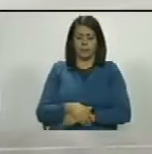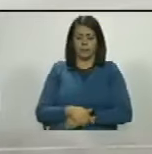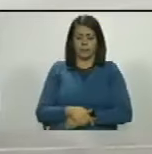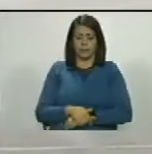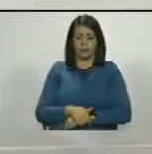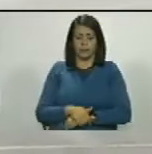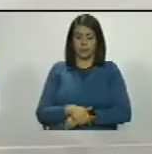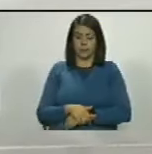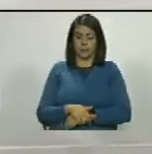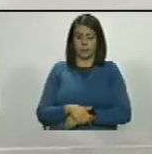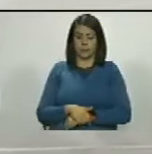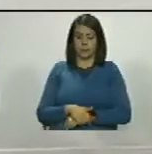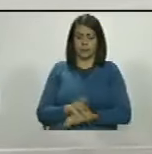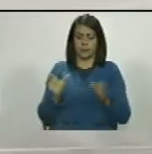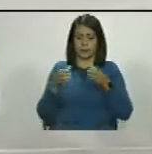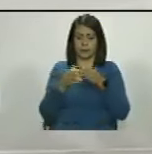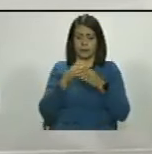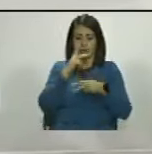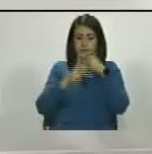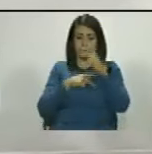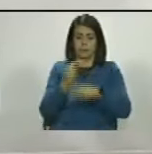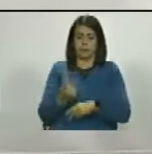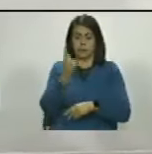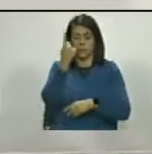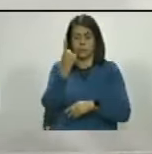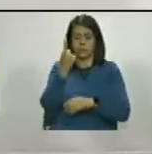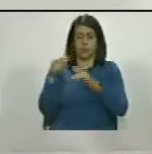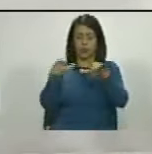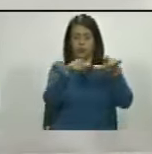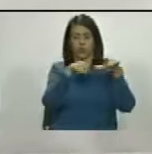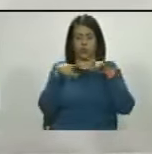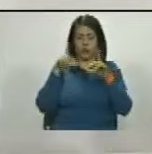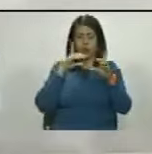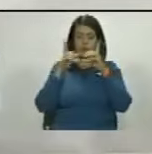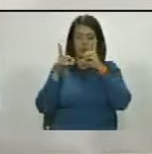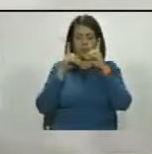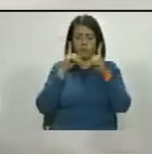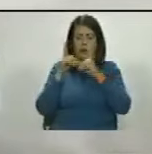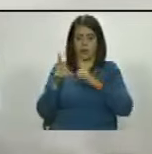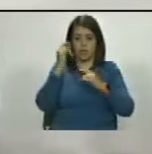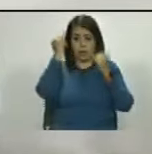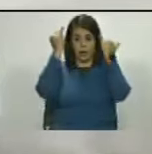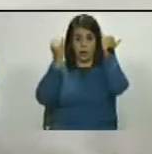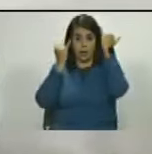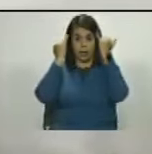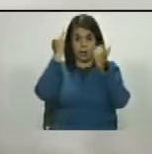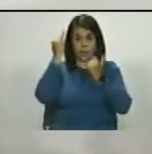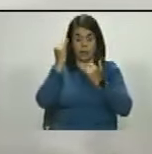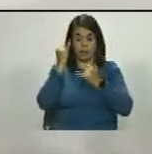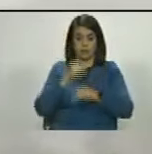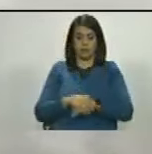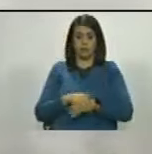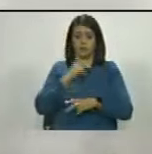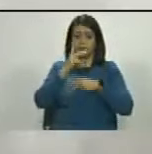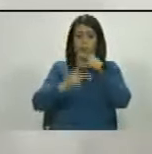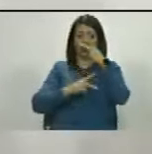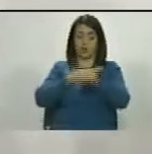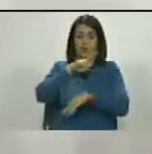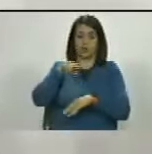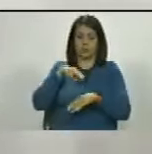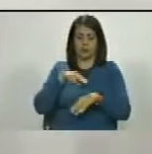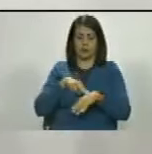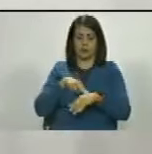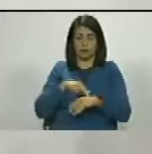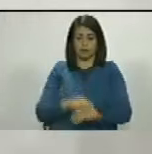este foro político, el principal espacio para el debate de ideas, el debate de la política nacional.